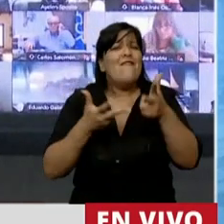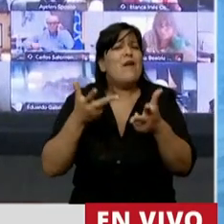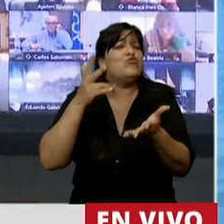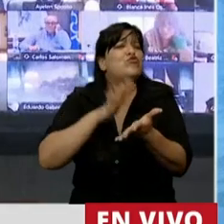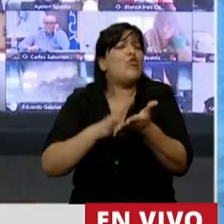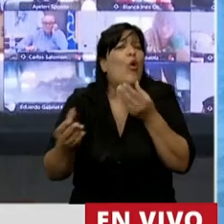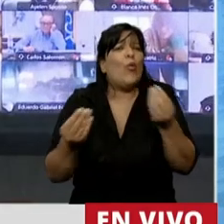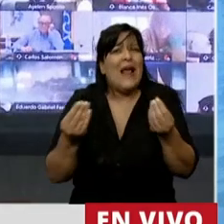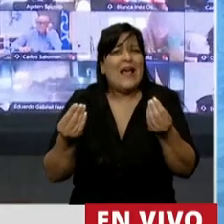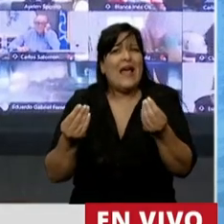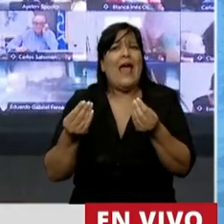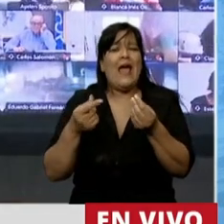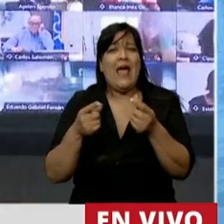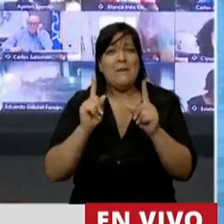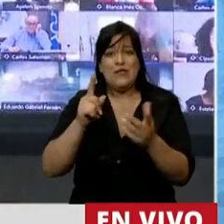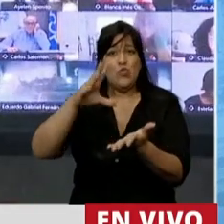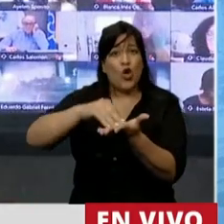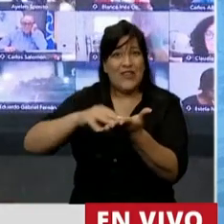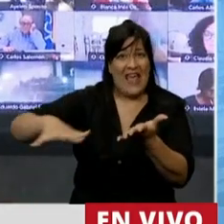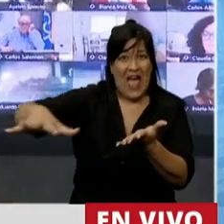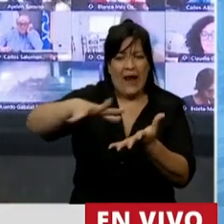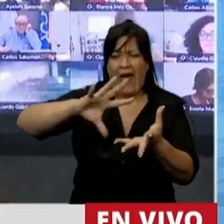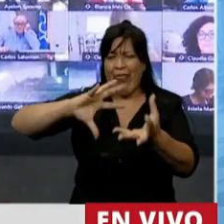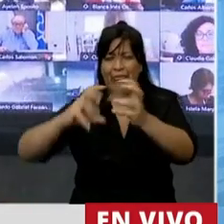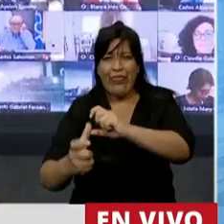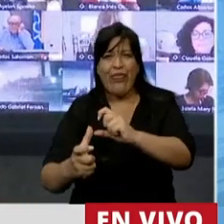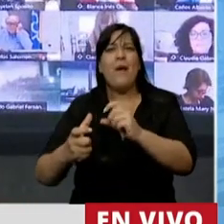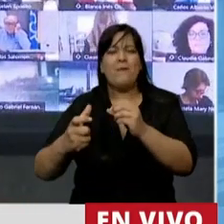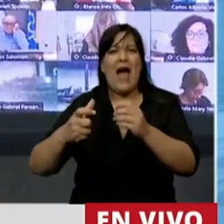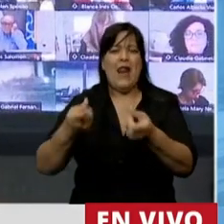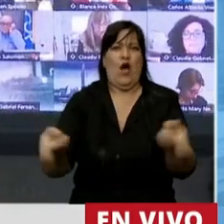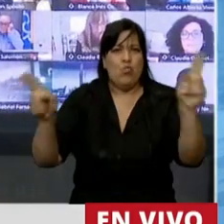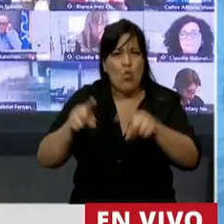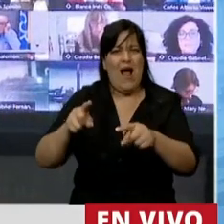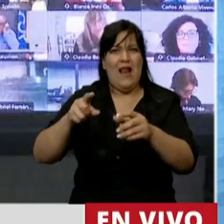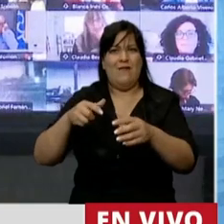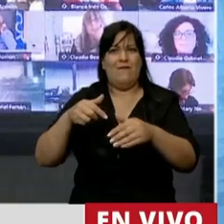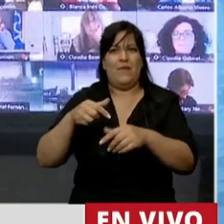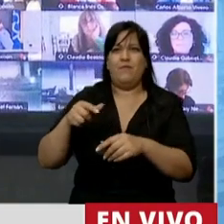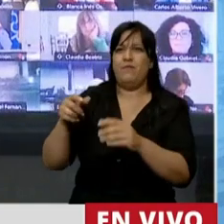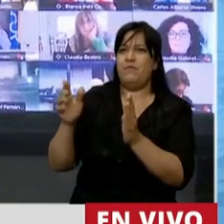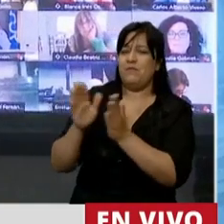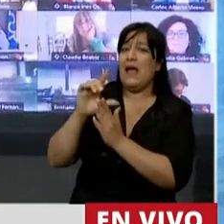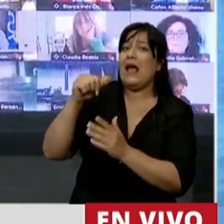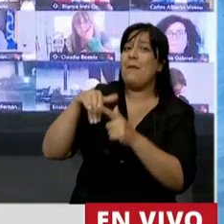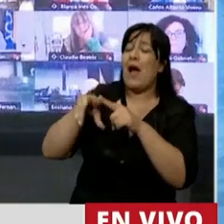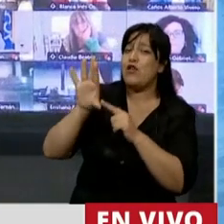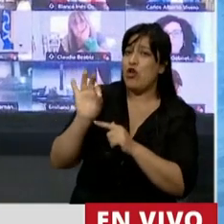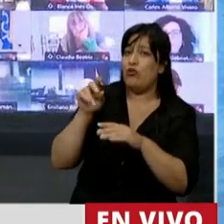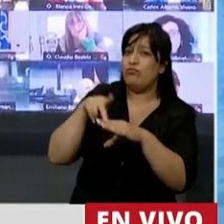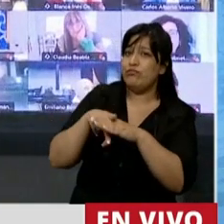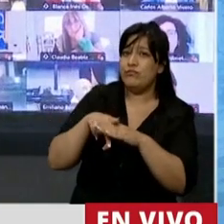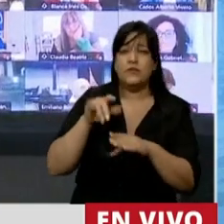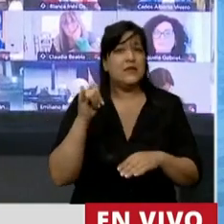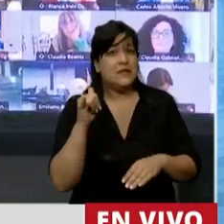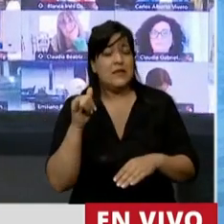de la recomposición del suelo. No estamos hablando del capítulo 5. ¿Sí?